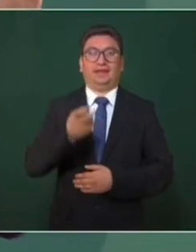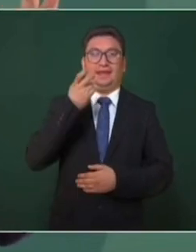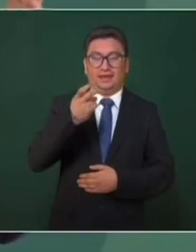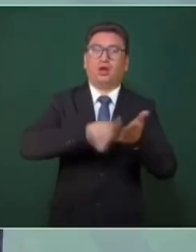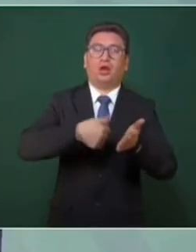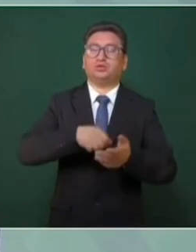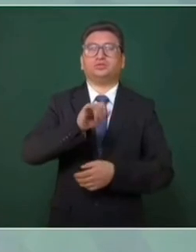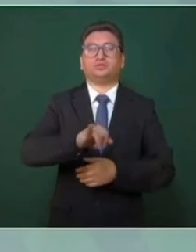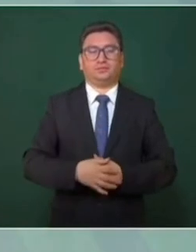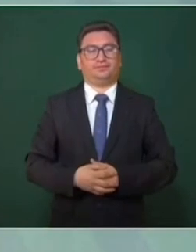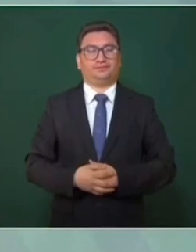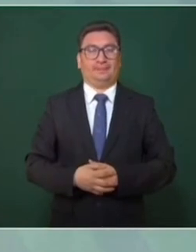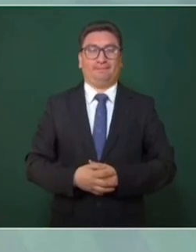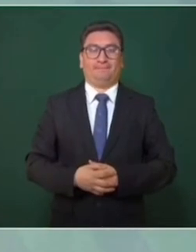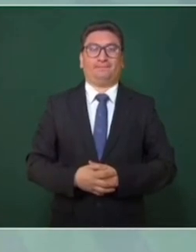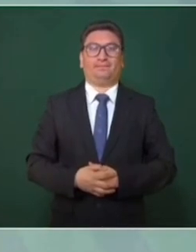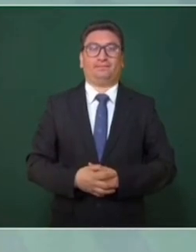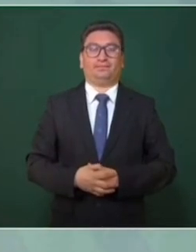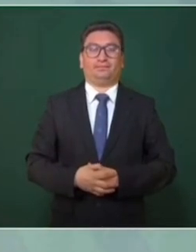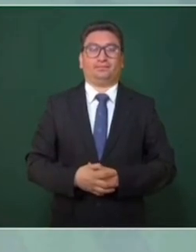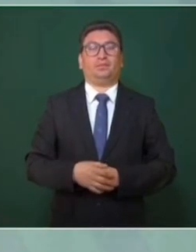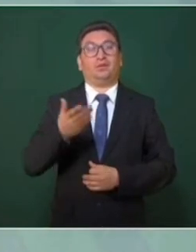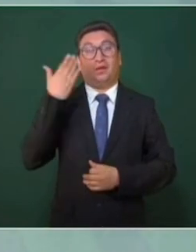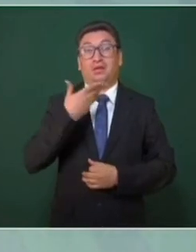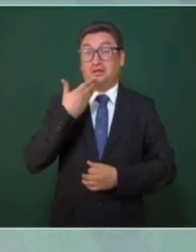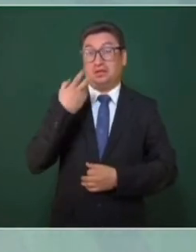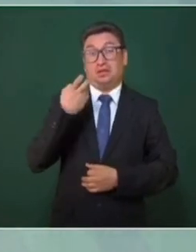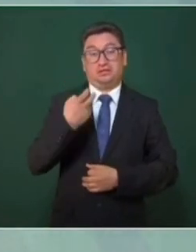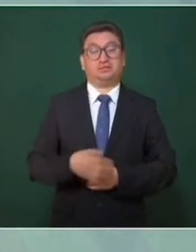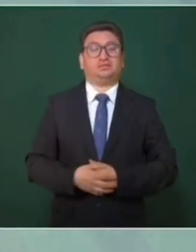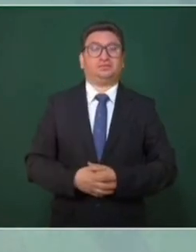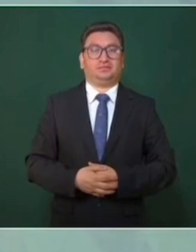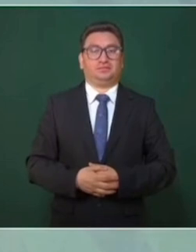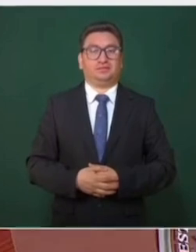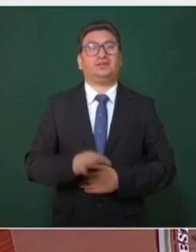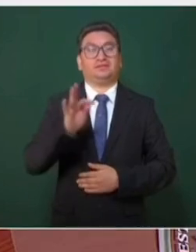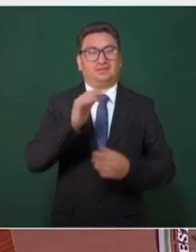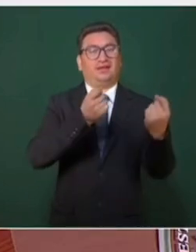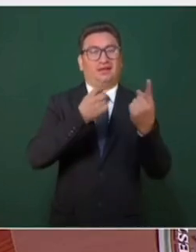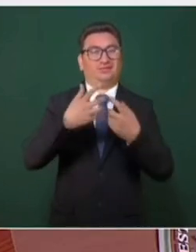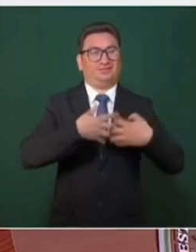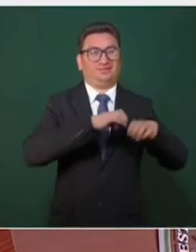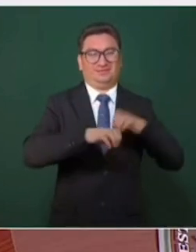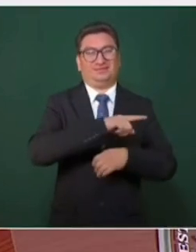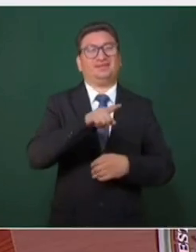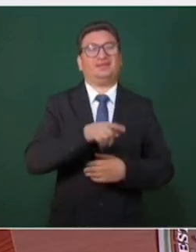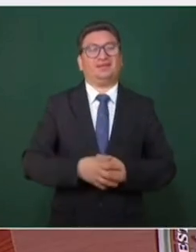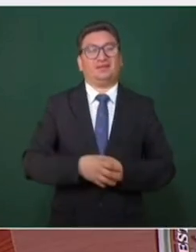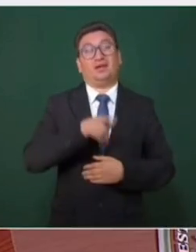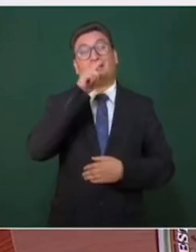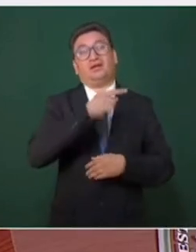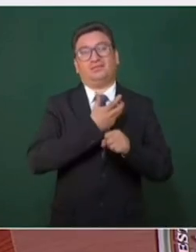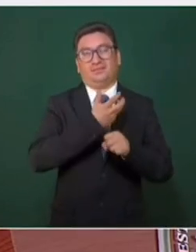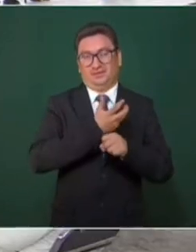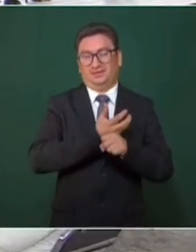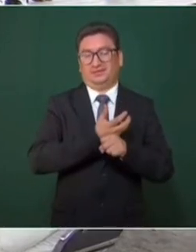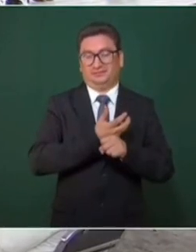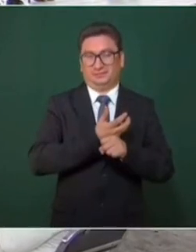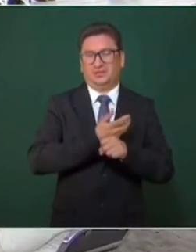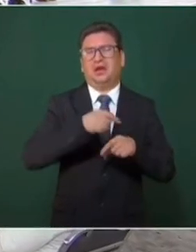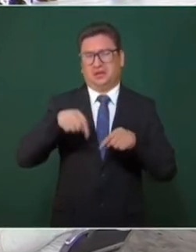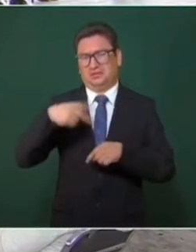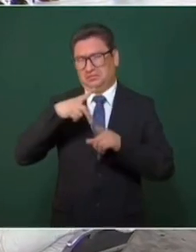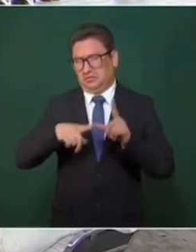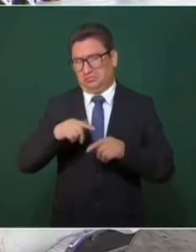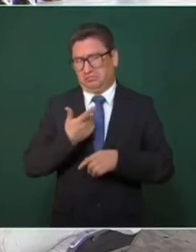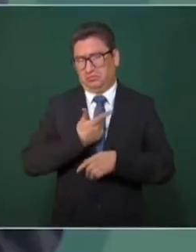el neoliberalismo. Entonces, ¿quién se al azar? A lo mejor algunos empresarios de Estados Unidos o de